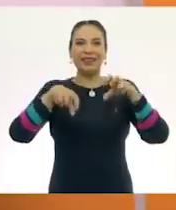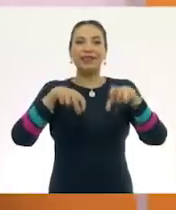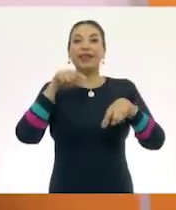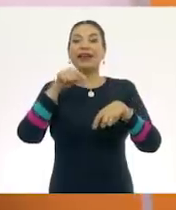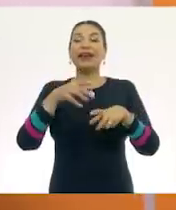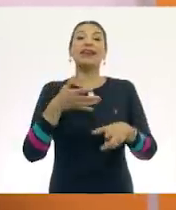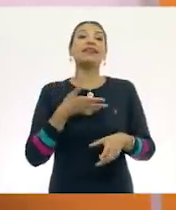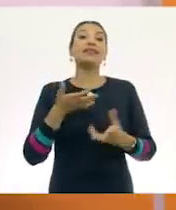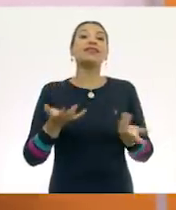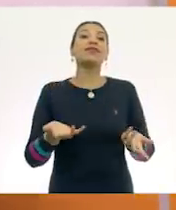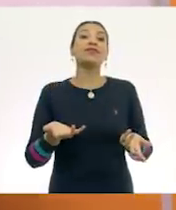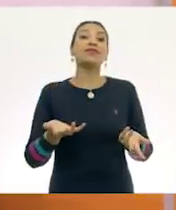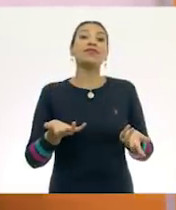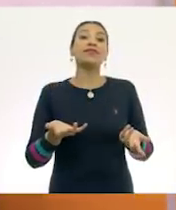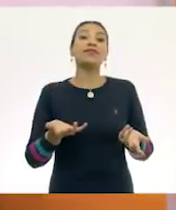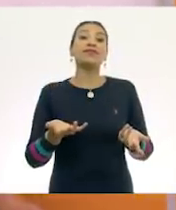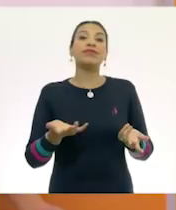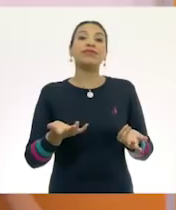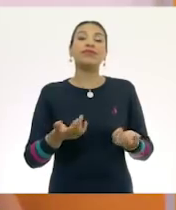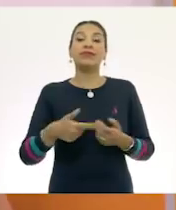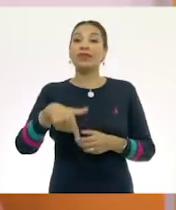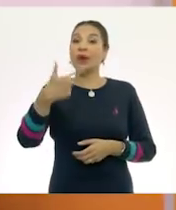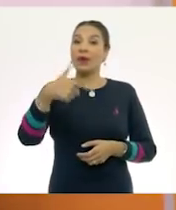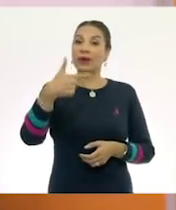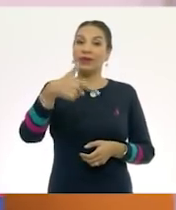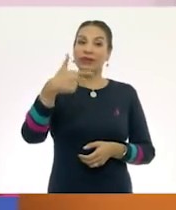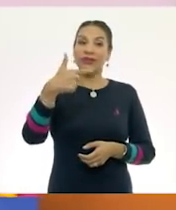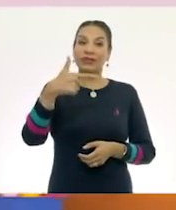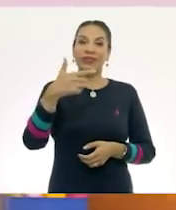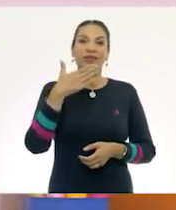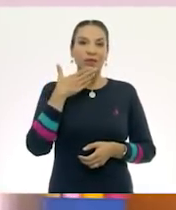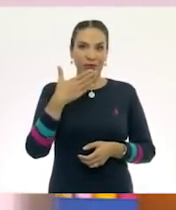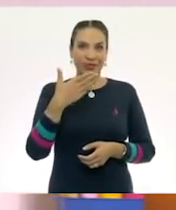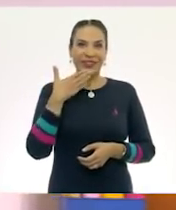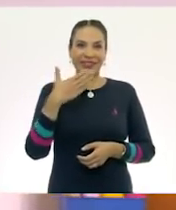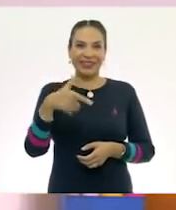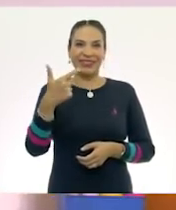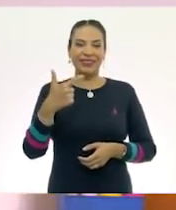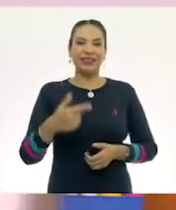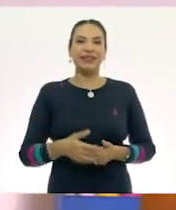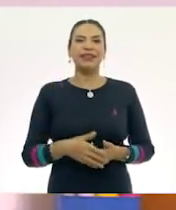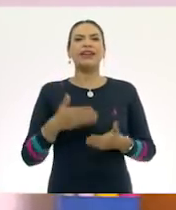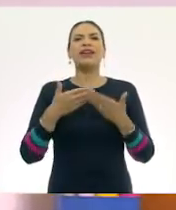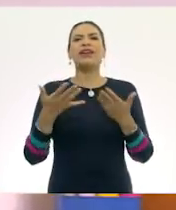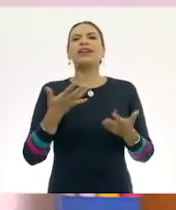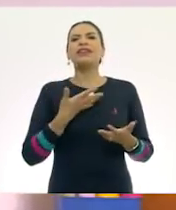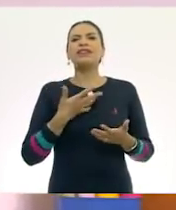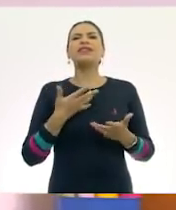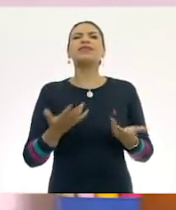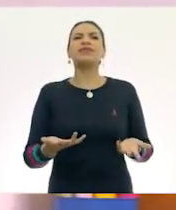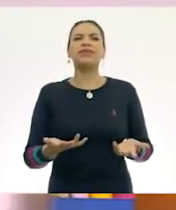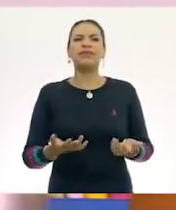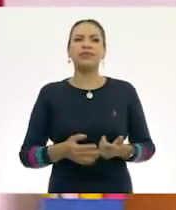Y con ese ya llevamos... ¡Doce! ¡Doce! ¡Muy bien! Tenemos por acá...